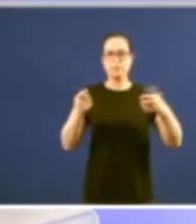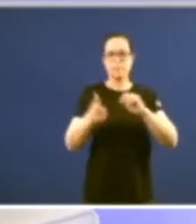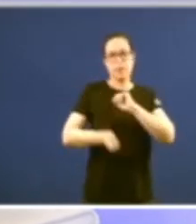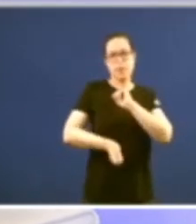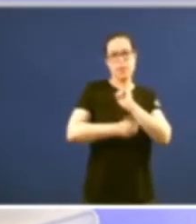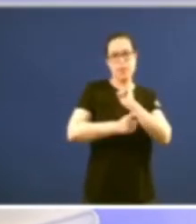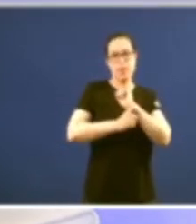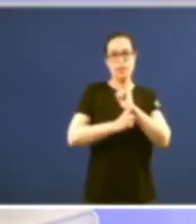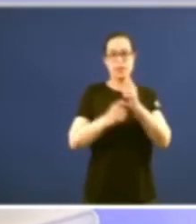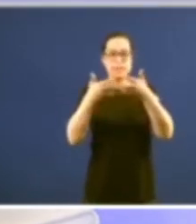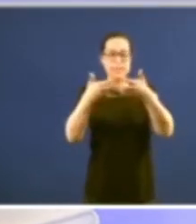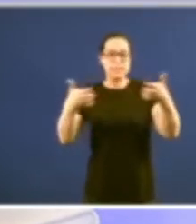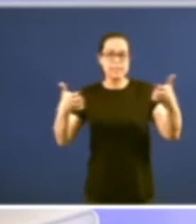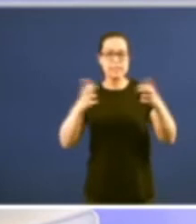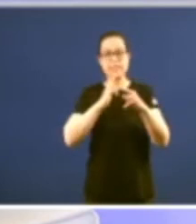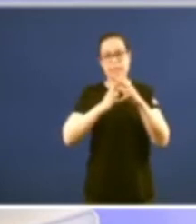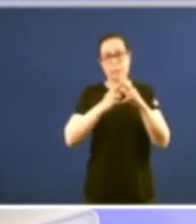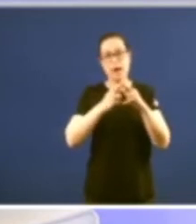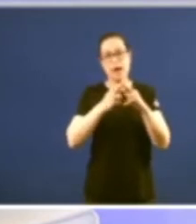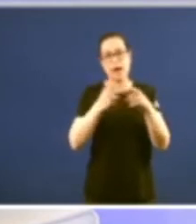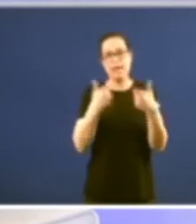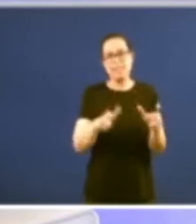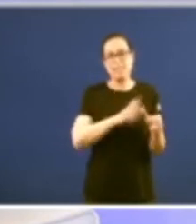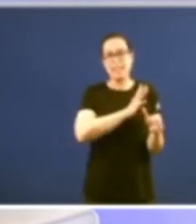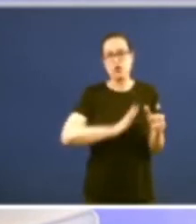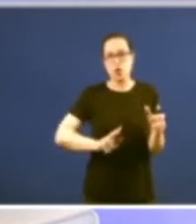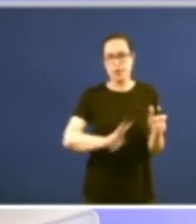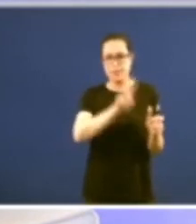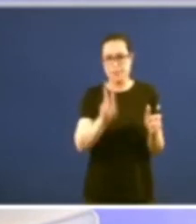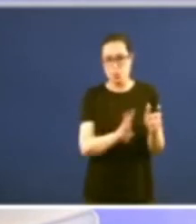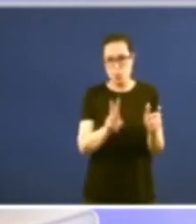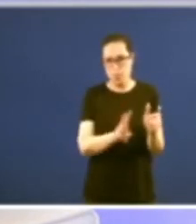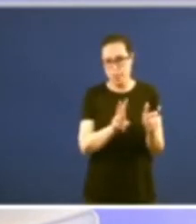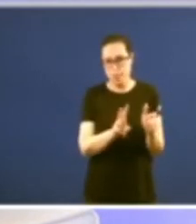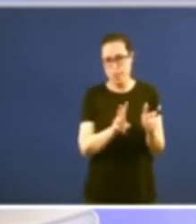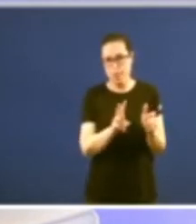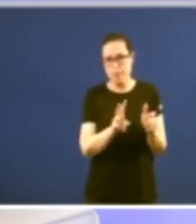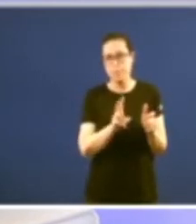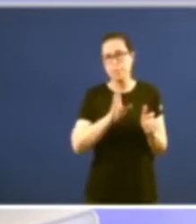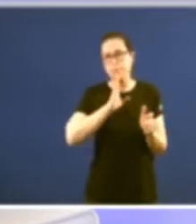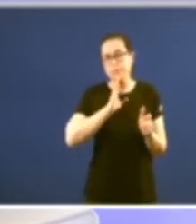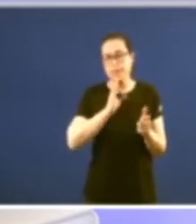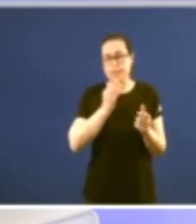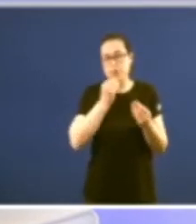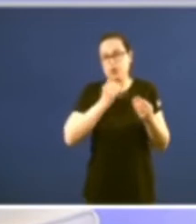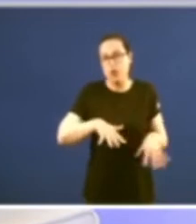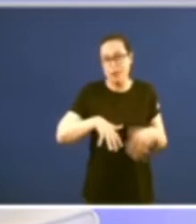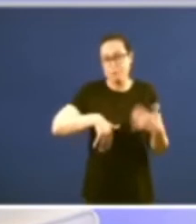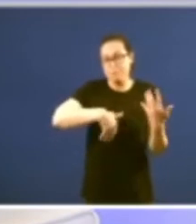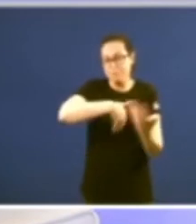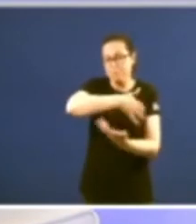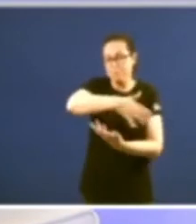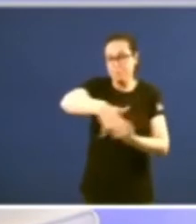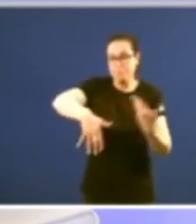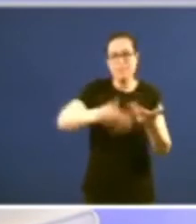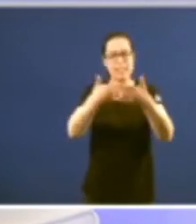perífrasi foi a da transitoria segunda e aí o servicio a que antes me refería e as voltas da historia do texto